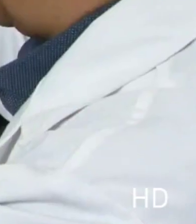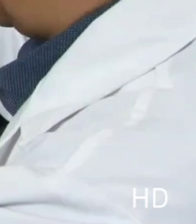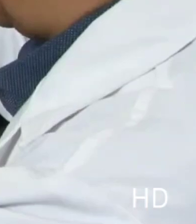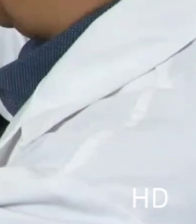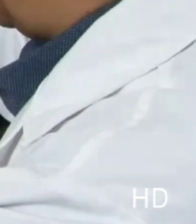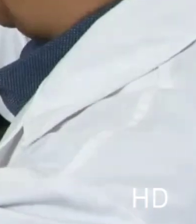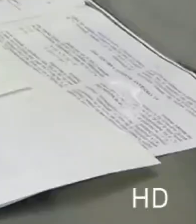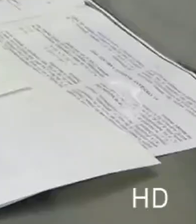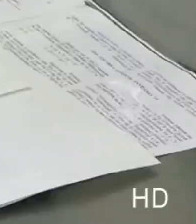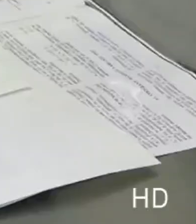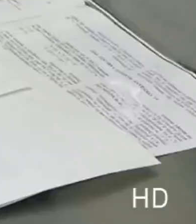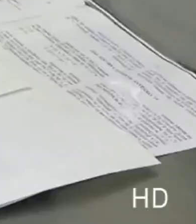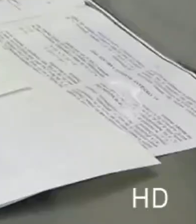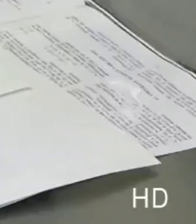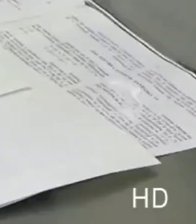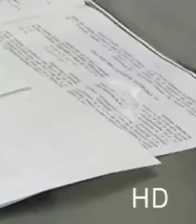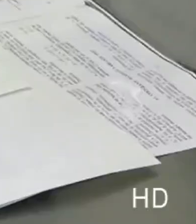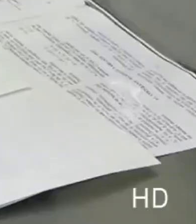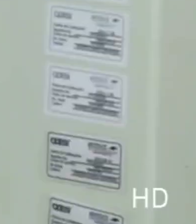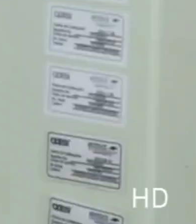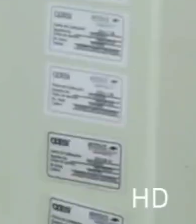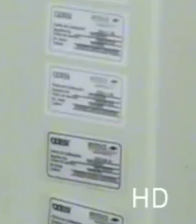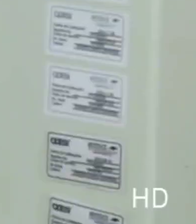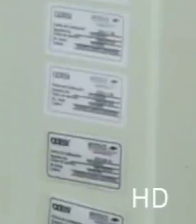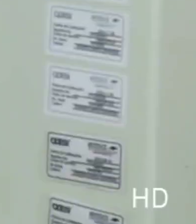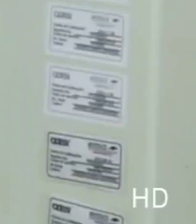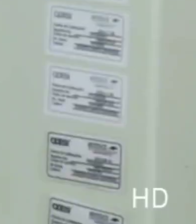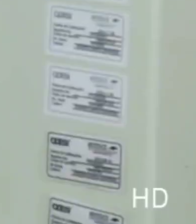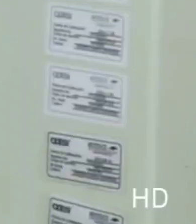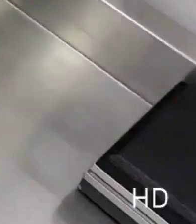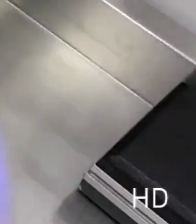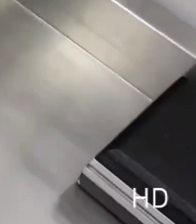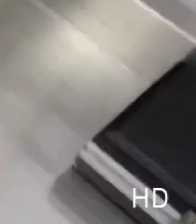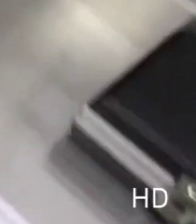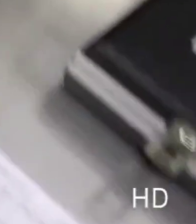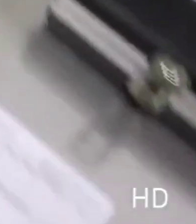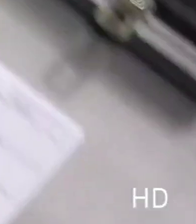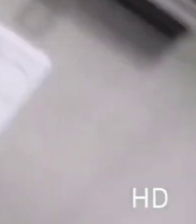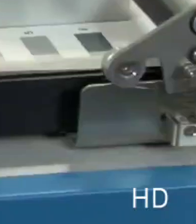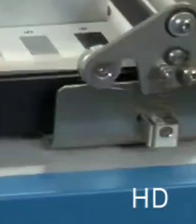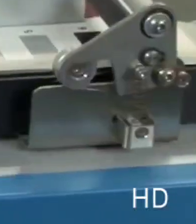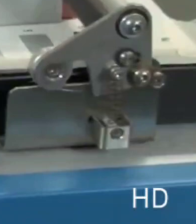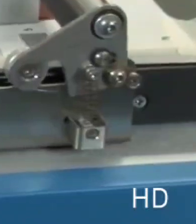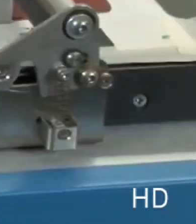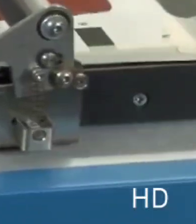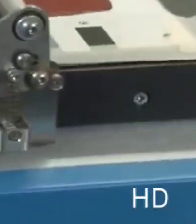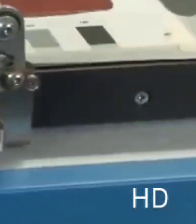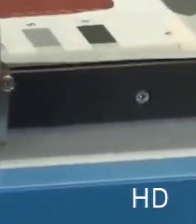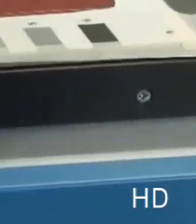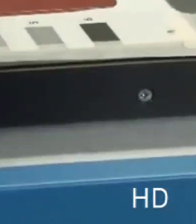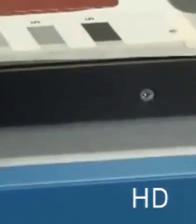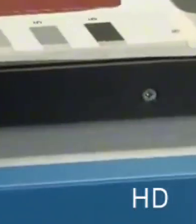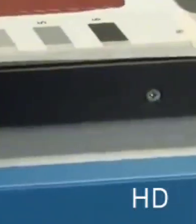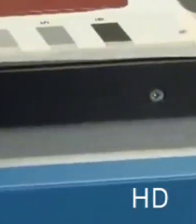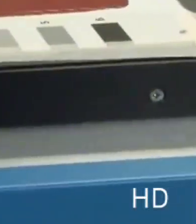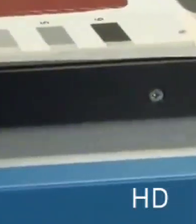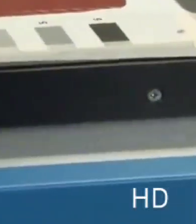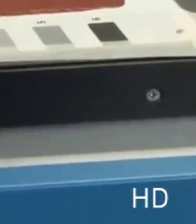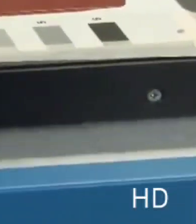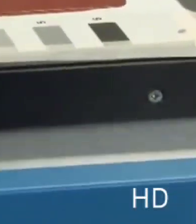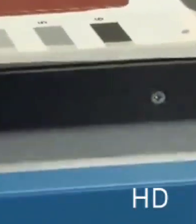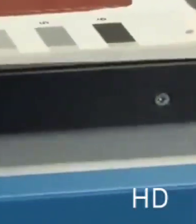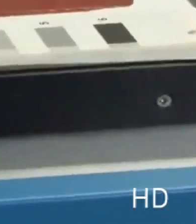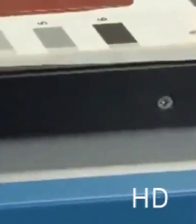Desde hace más de tres décadas, el Laboratorio Nacional de Protección al Consumidor se ha dado a la tarea de analizar y